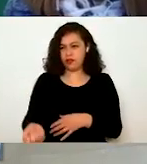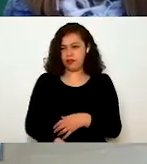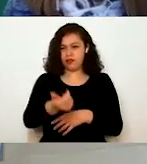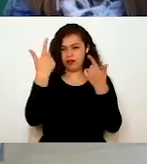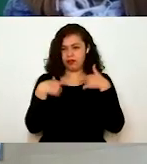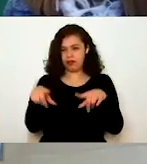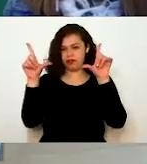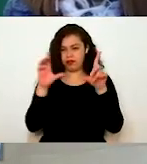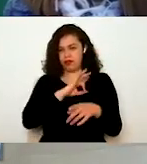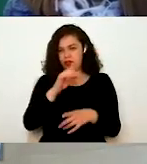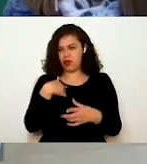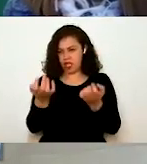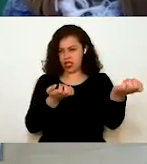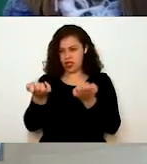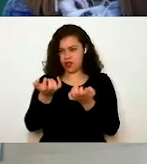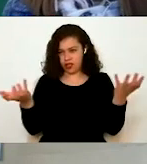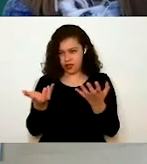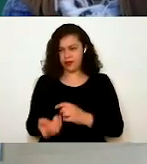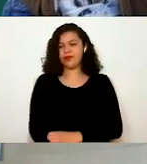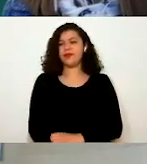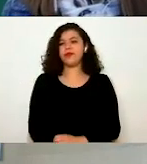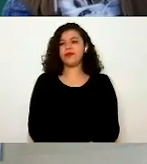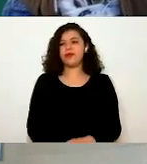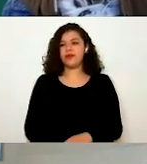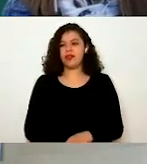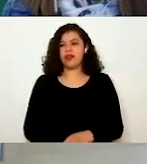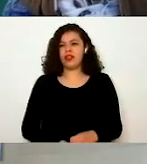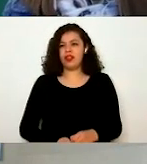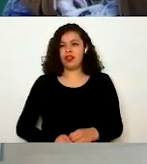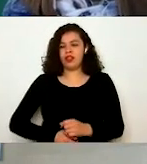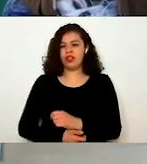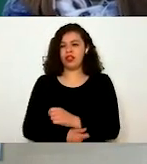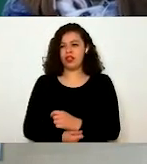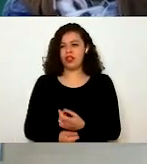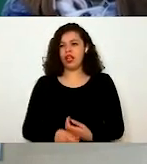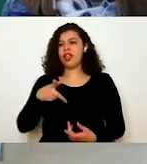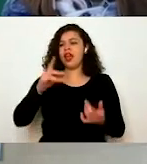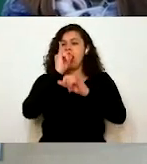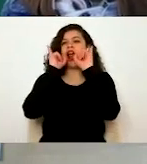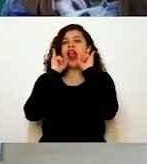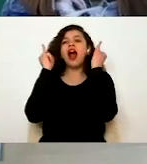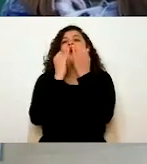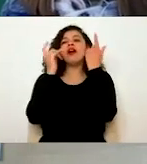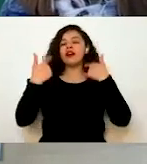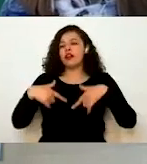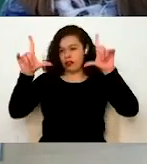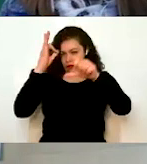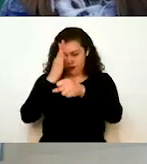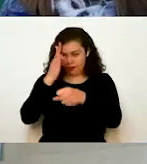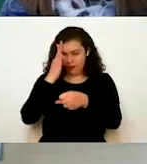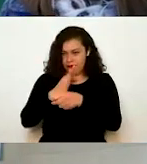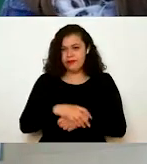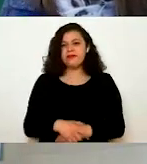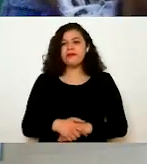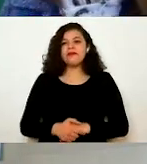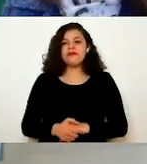voy a hacer el ejercicio, para decirles, este es el portal de la junta, ahorita actualmente, de qué